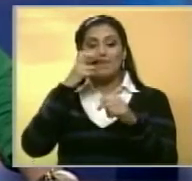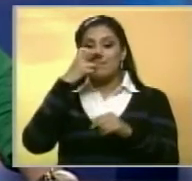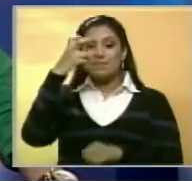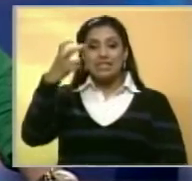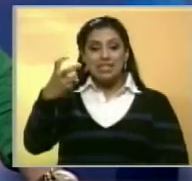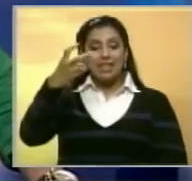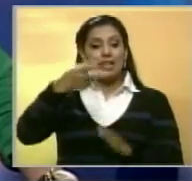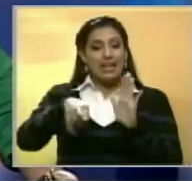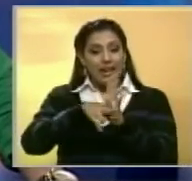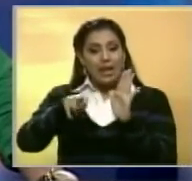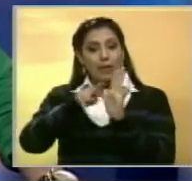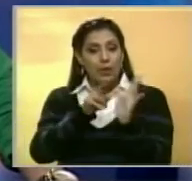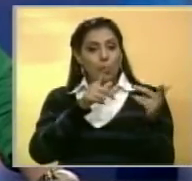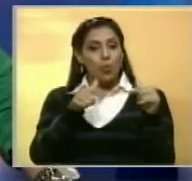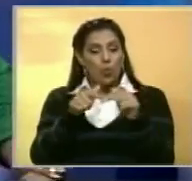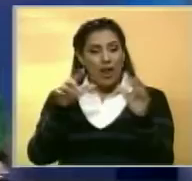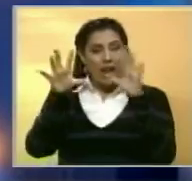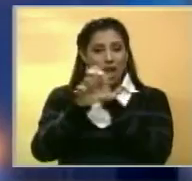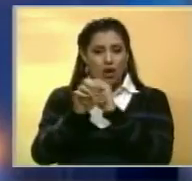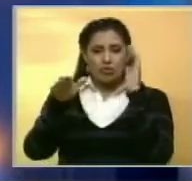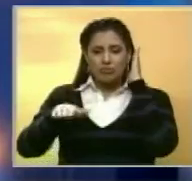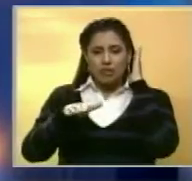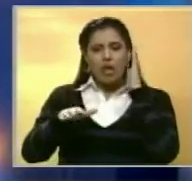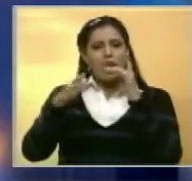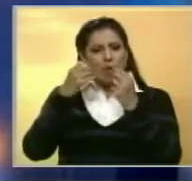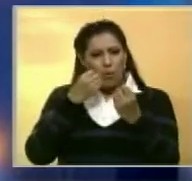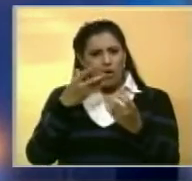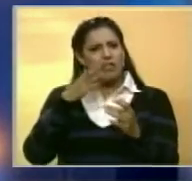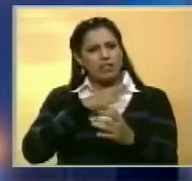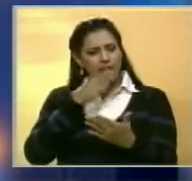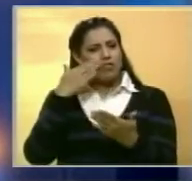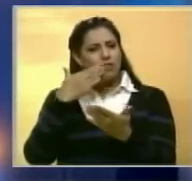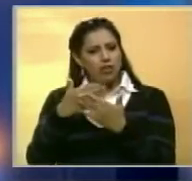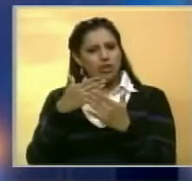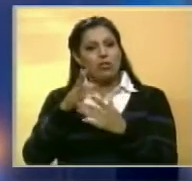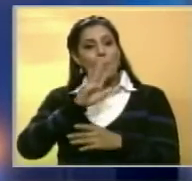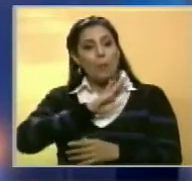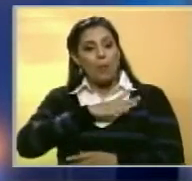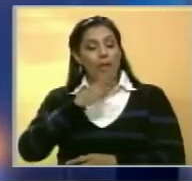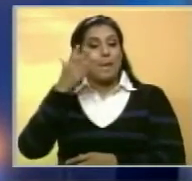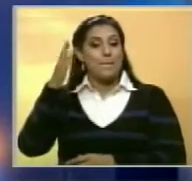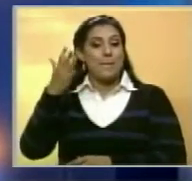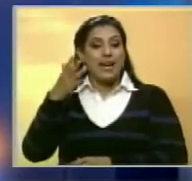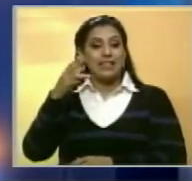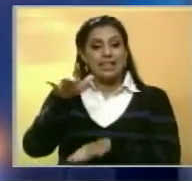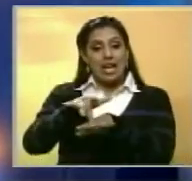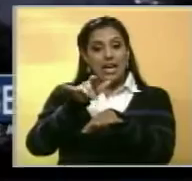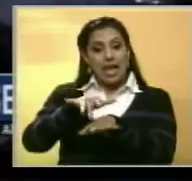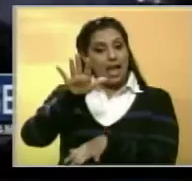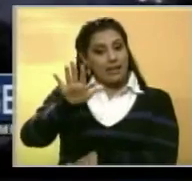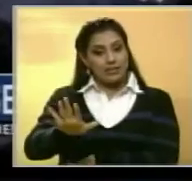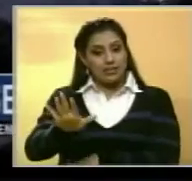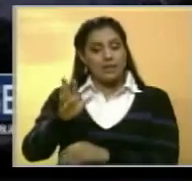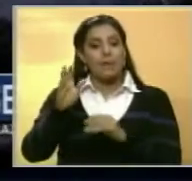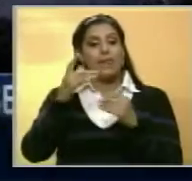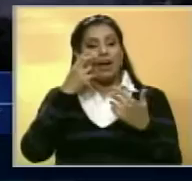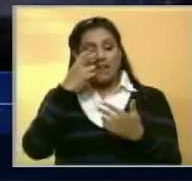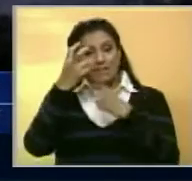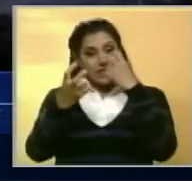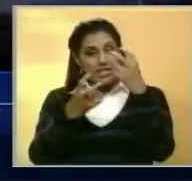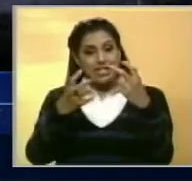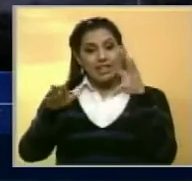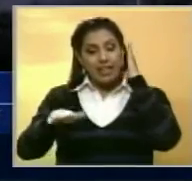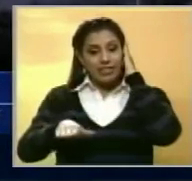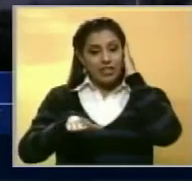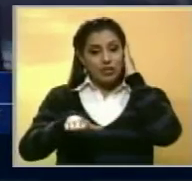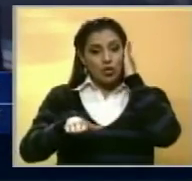visitar con frecuencia el establecimiento nocturno, declaraciones que podrían confirmar la hipótesis de su presunta homosexualidad. De acuerdo con visitantes de la